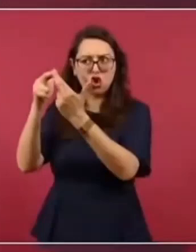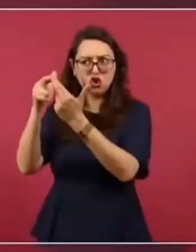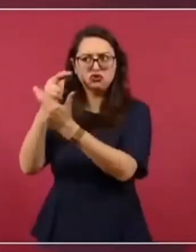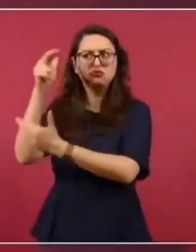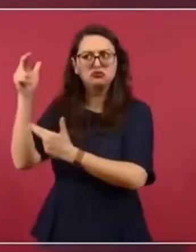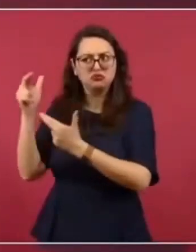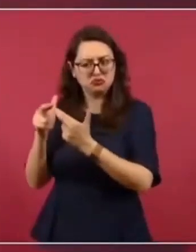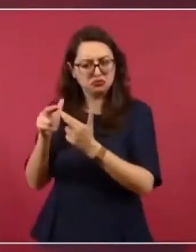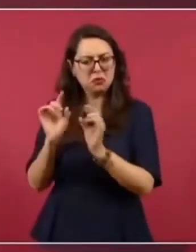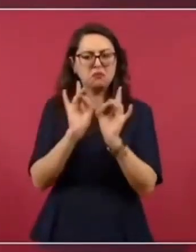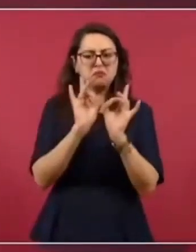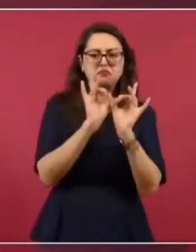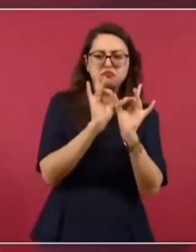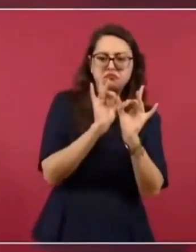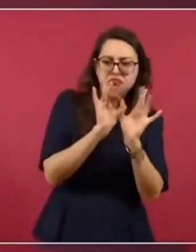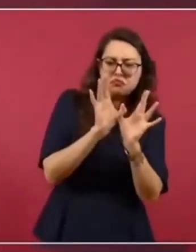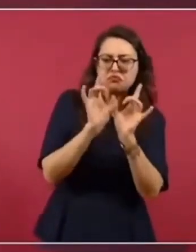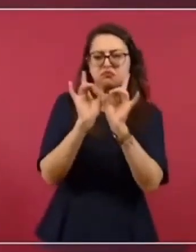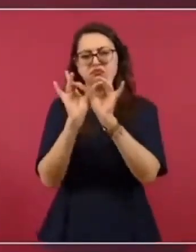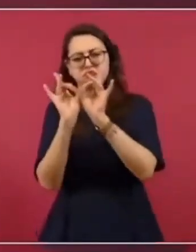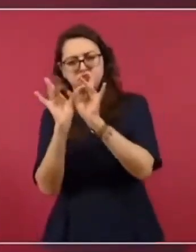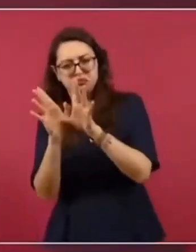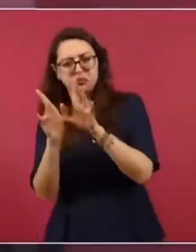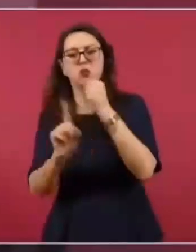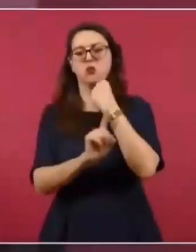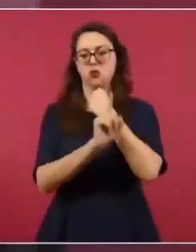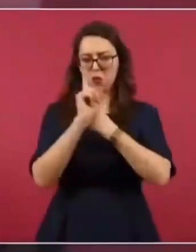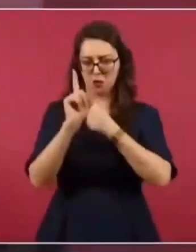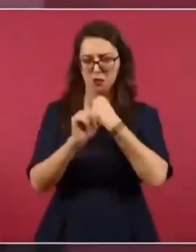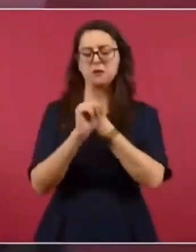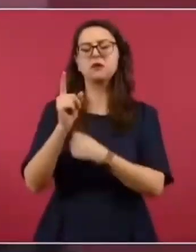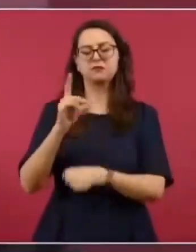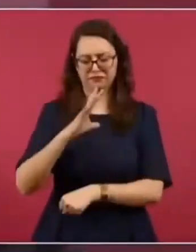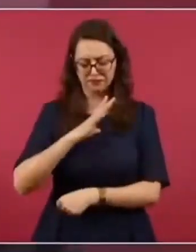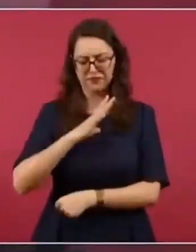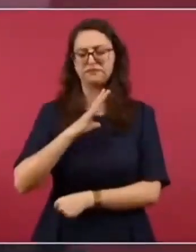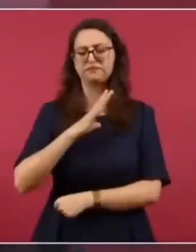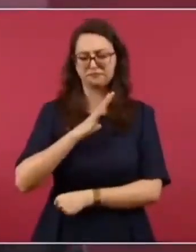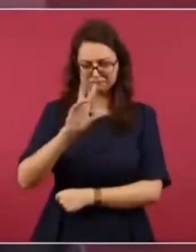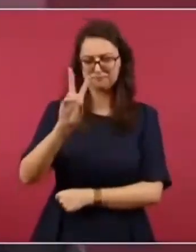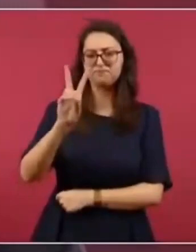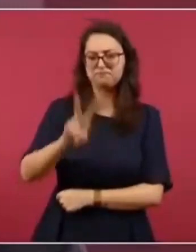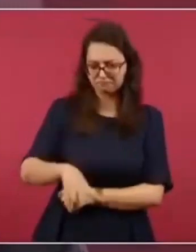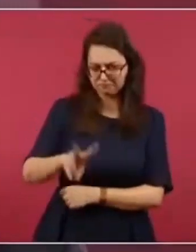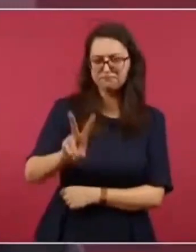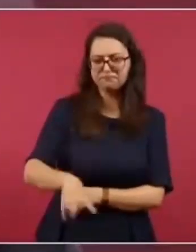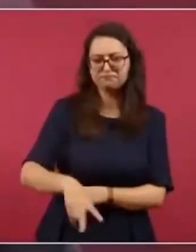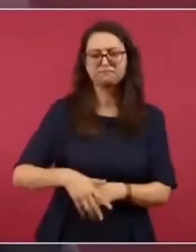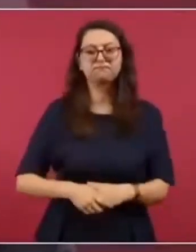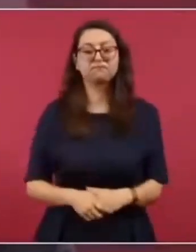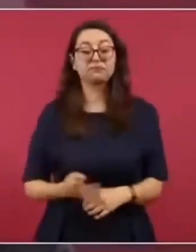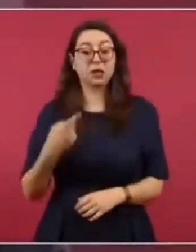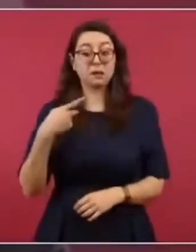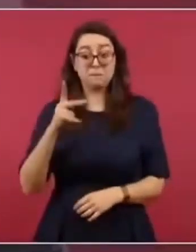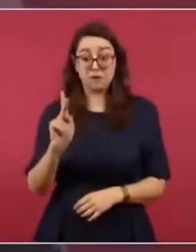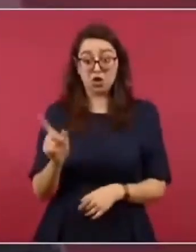Pero, este, la vida